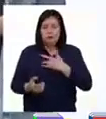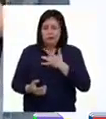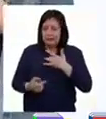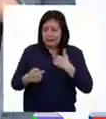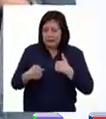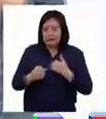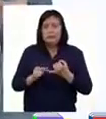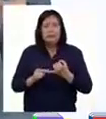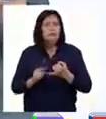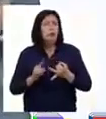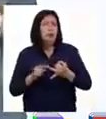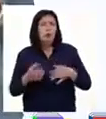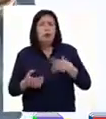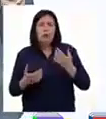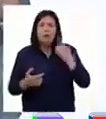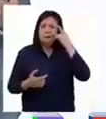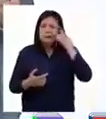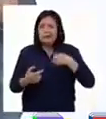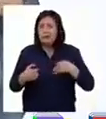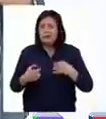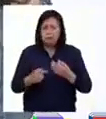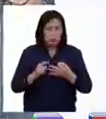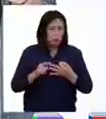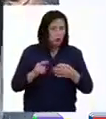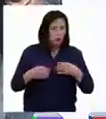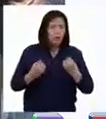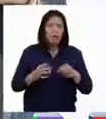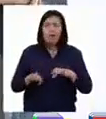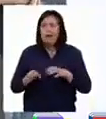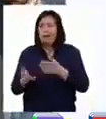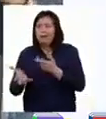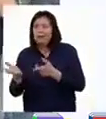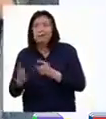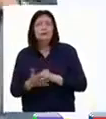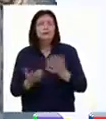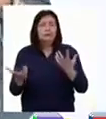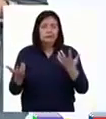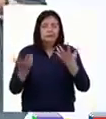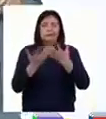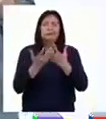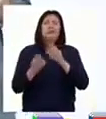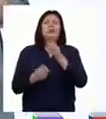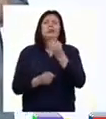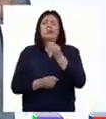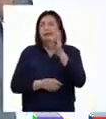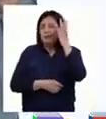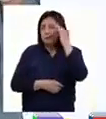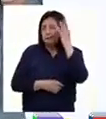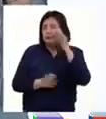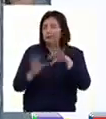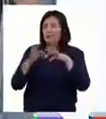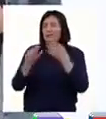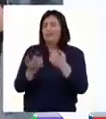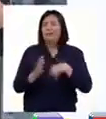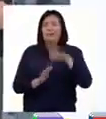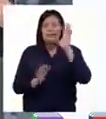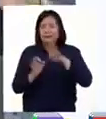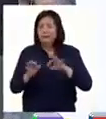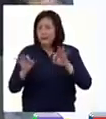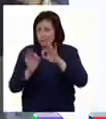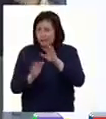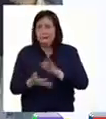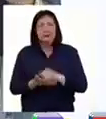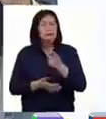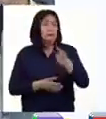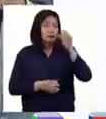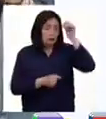sentir, nuestra forma de pensar, nuestra forma de actuar, están relacionadas con nuestras experiencias familiares más significativas